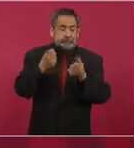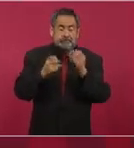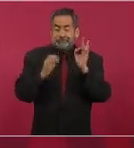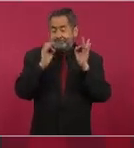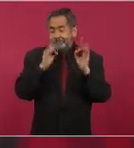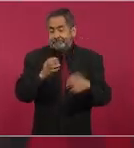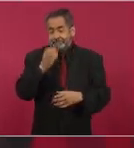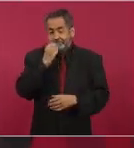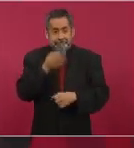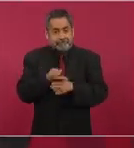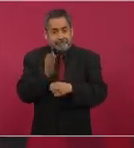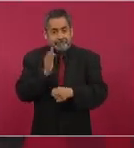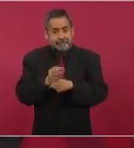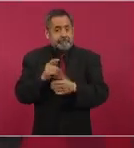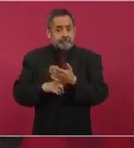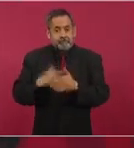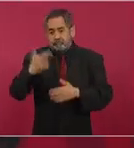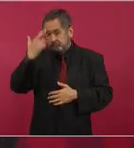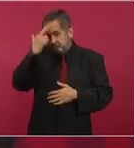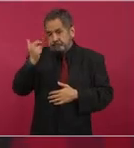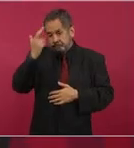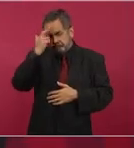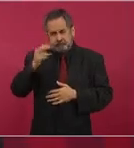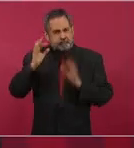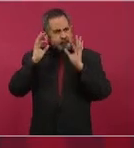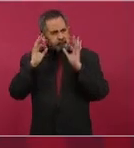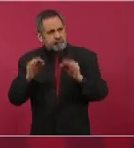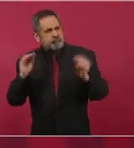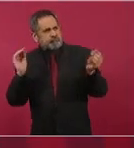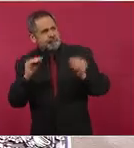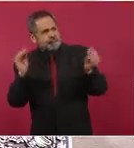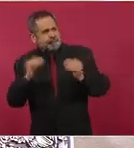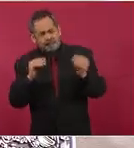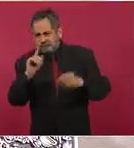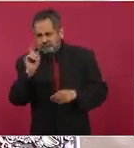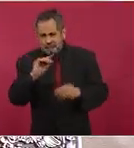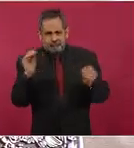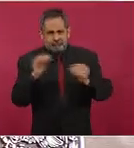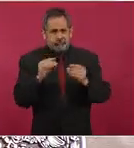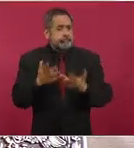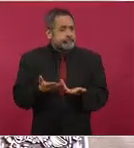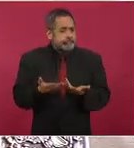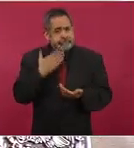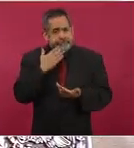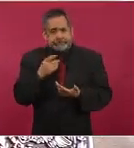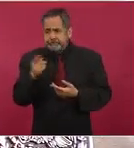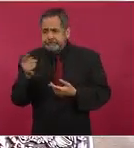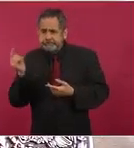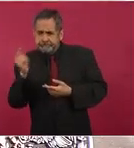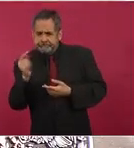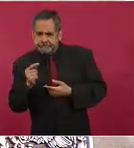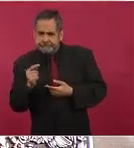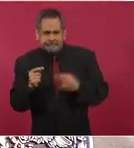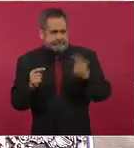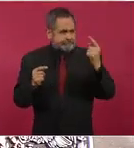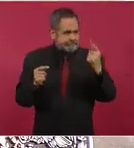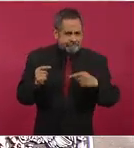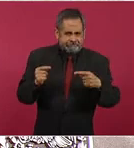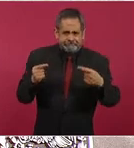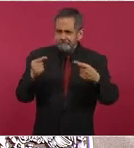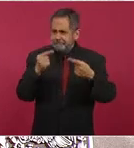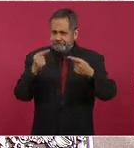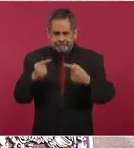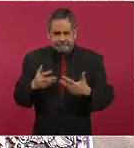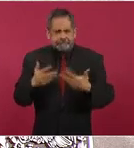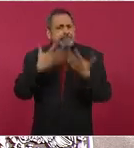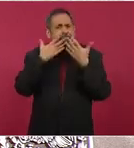muchos argumentos a favor y esto es bueno, es una sociedad democrática